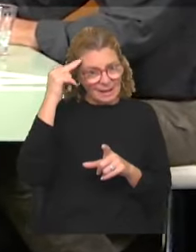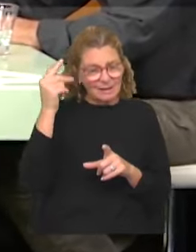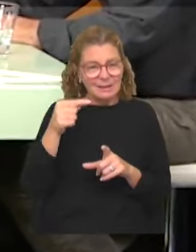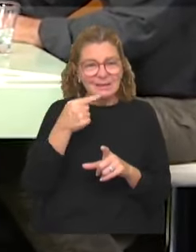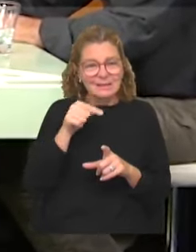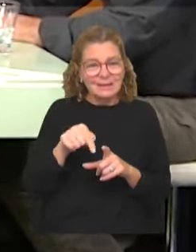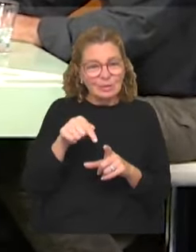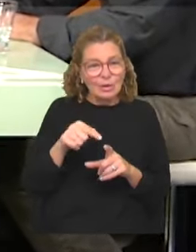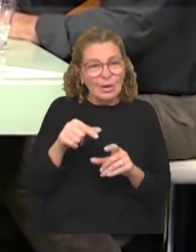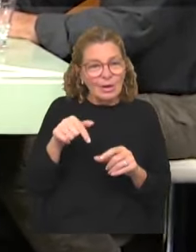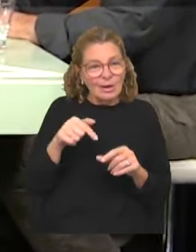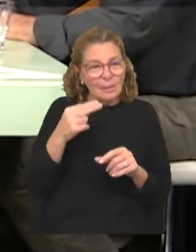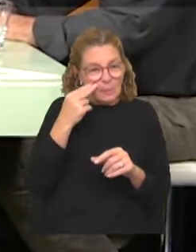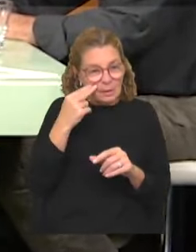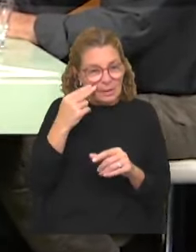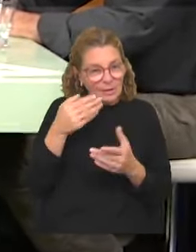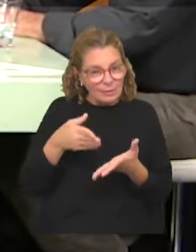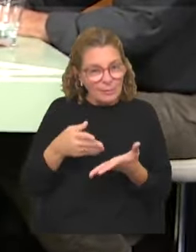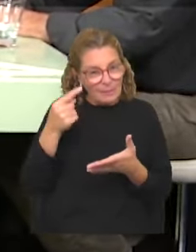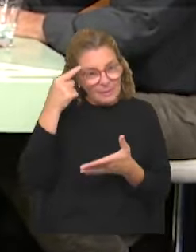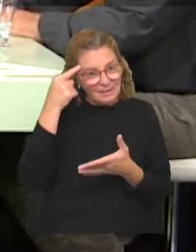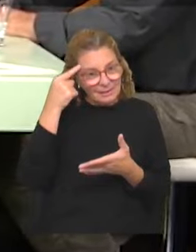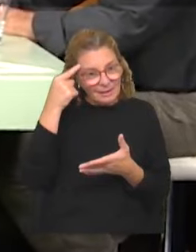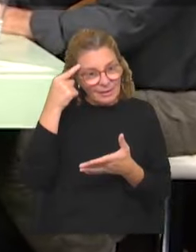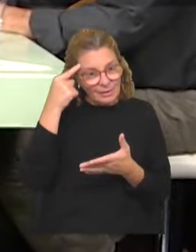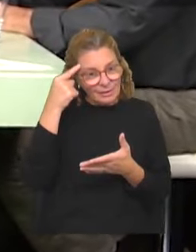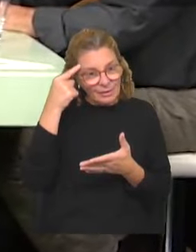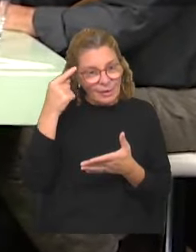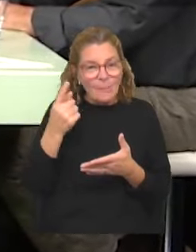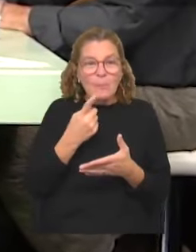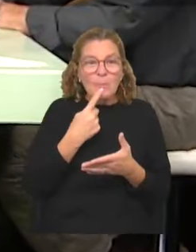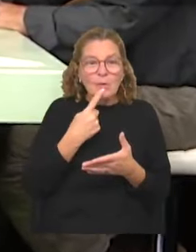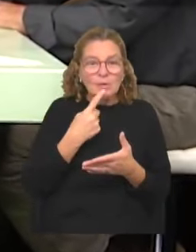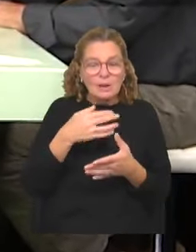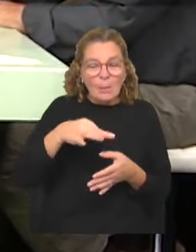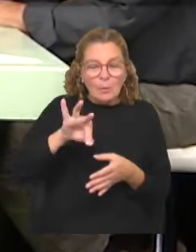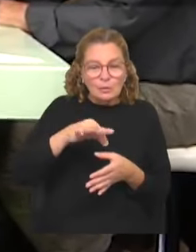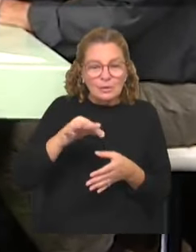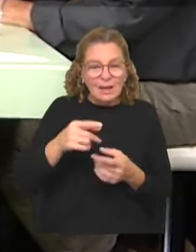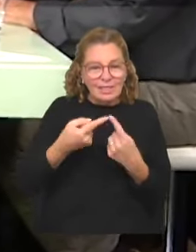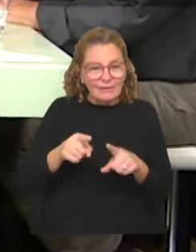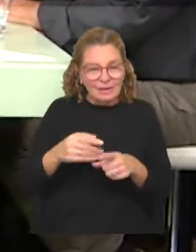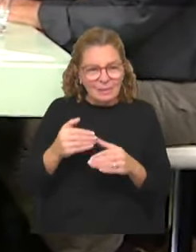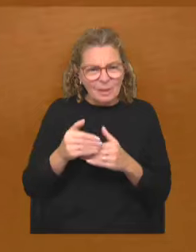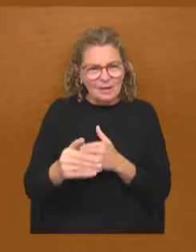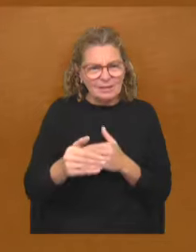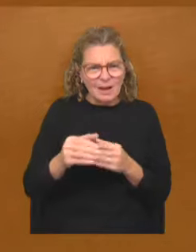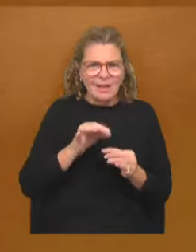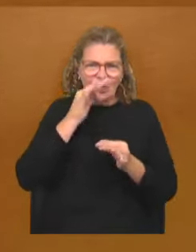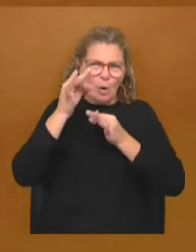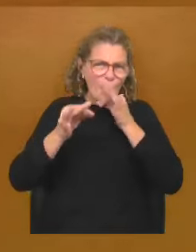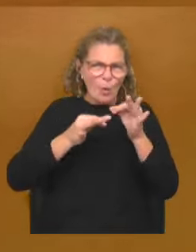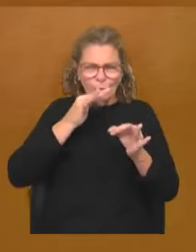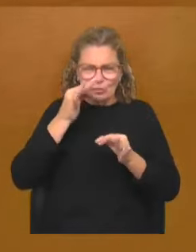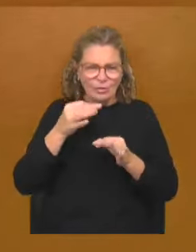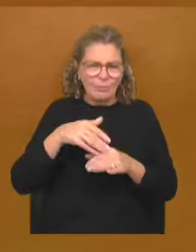esto es así, no habría que tener unas políticas de oportunidades, pero más allá de los discursos,